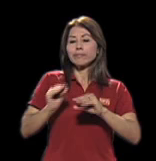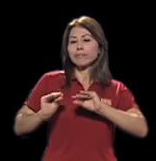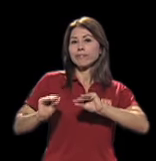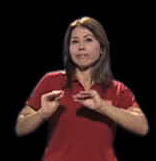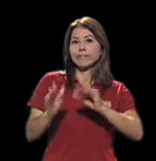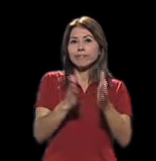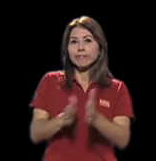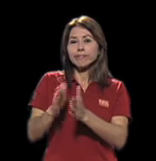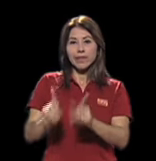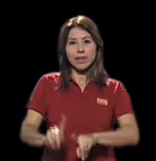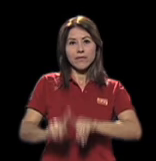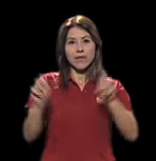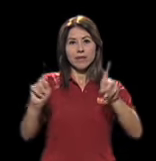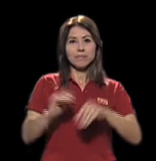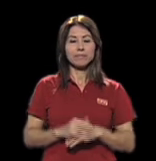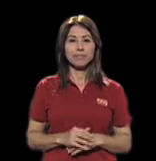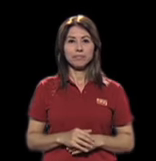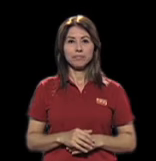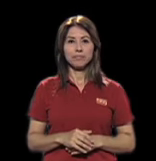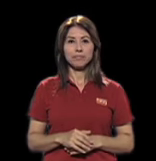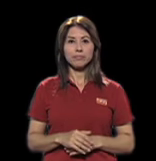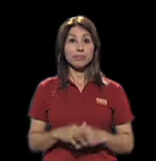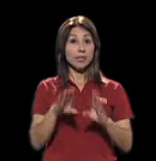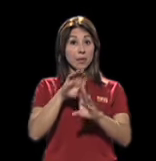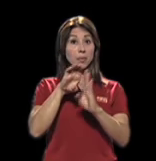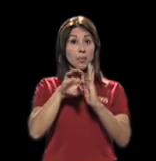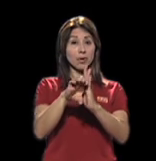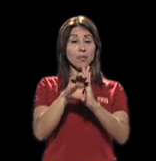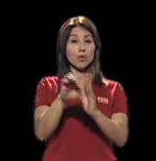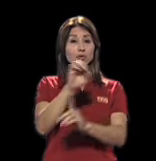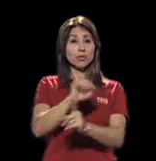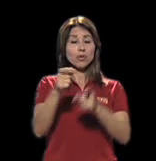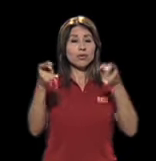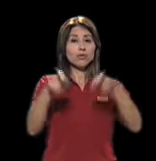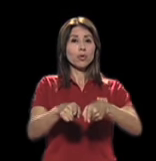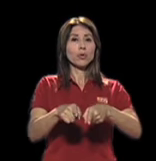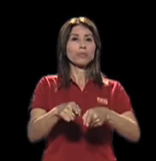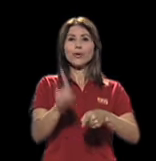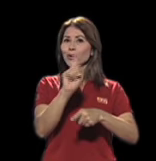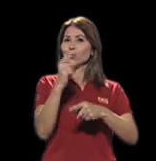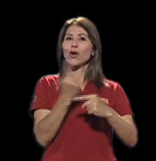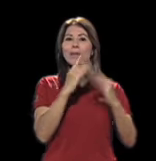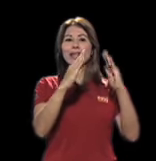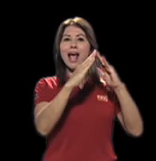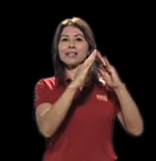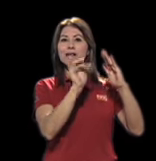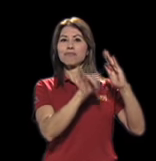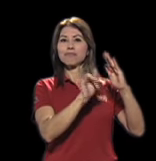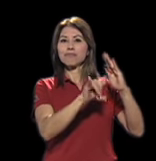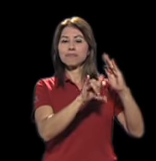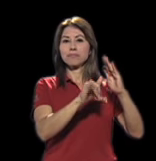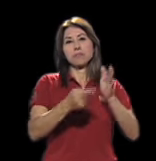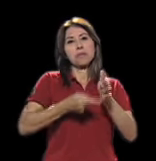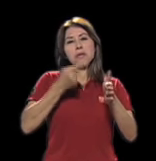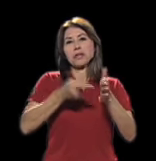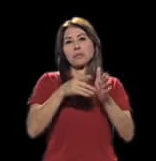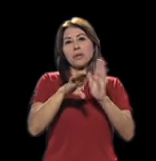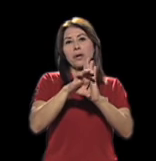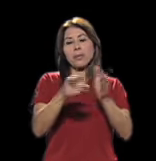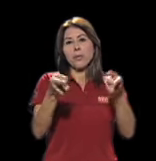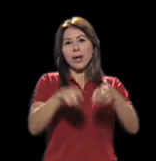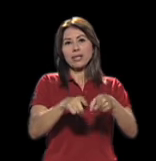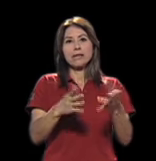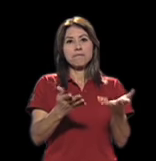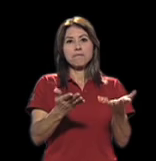de, ¿verdad?, de la relación no solo dentro de la casa, ¿verdad? De repente ya cuando los hermanos o hermanas